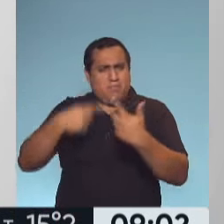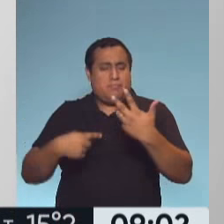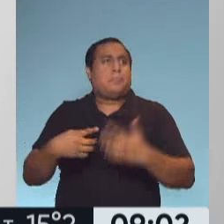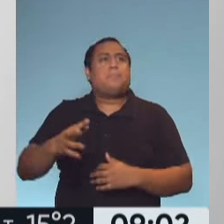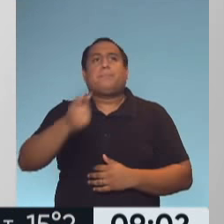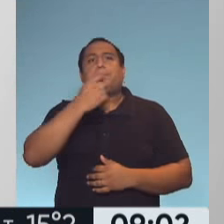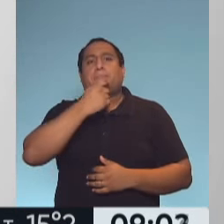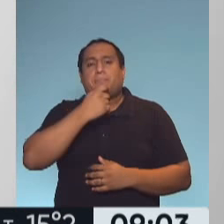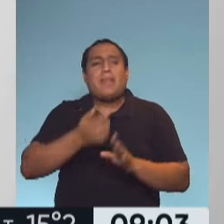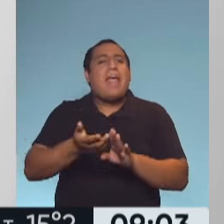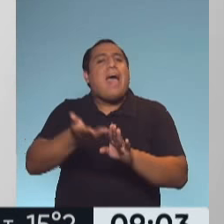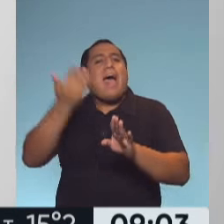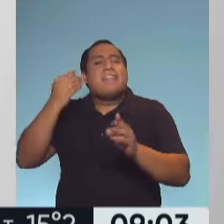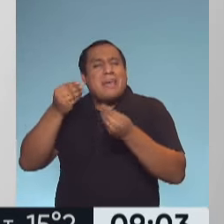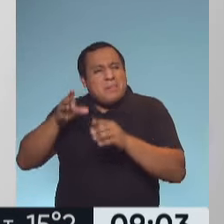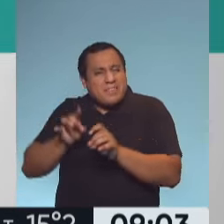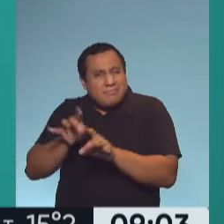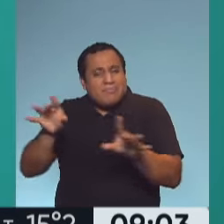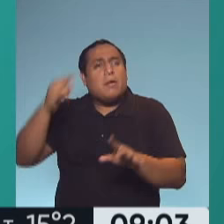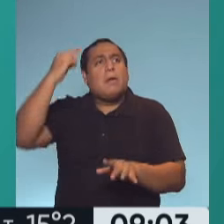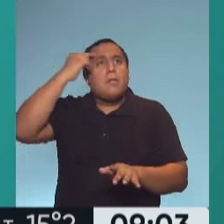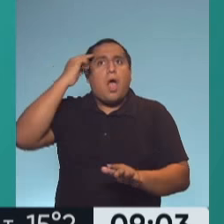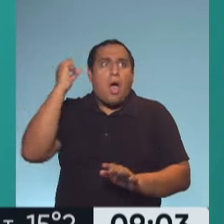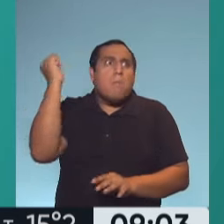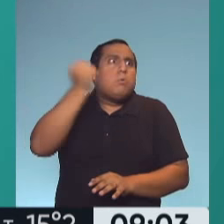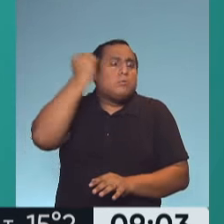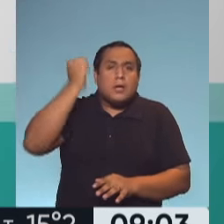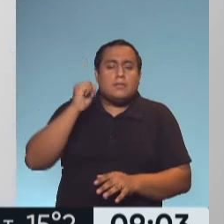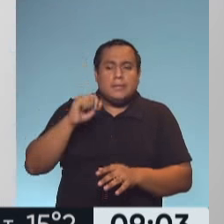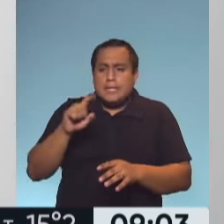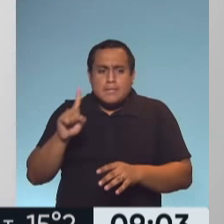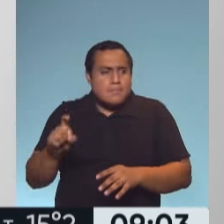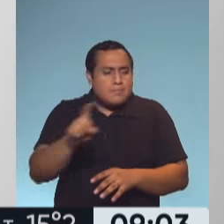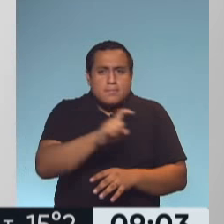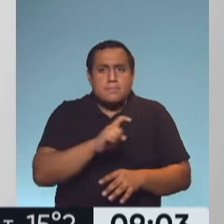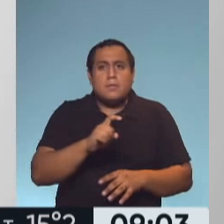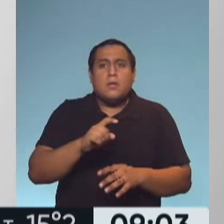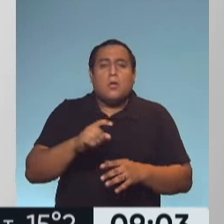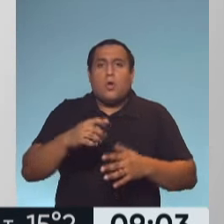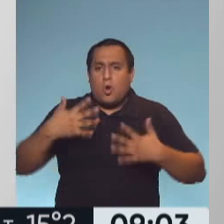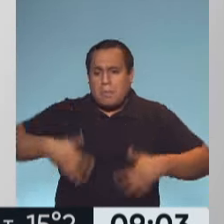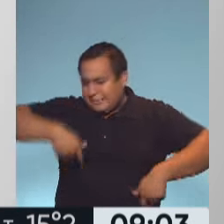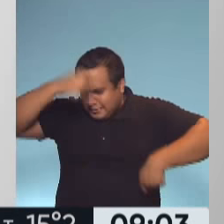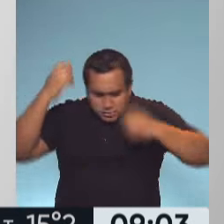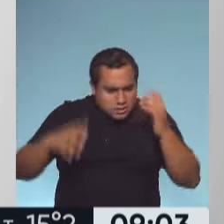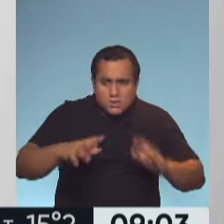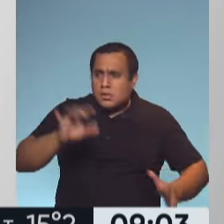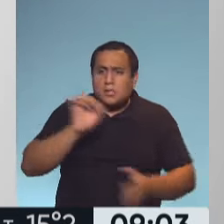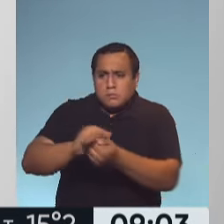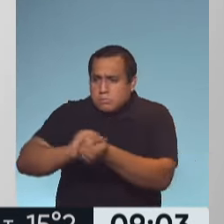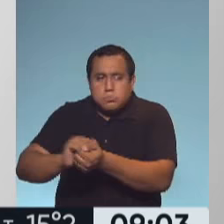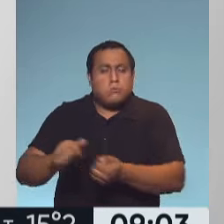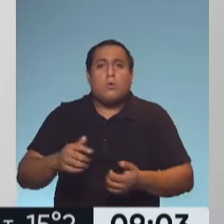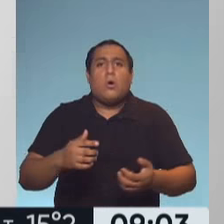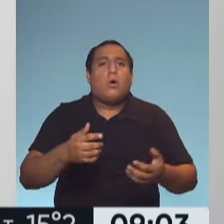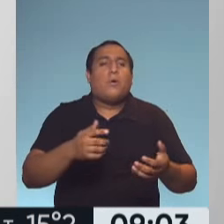importante como se creía al inicio, que había que desinfectarse en el saguán, que había que sacarse toda la ropa, que había que lavar el paquete